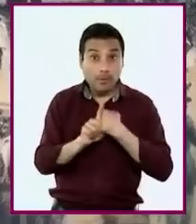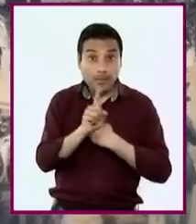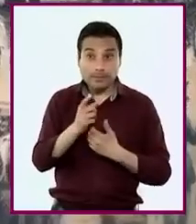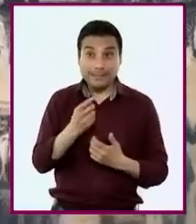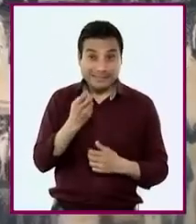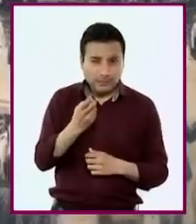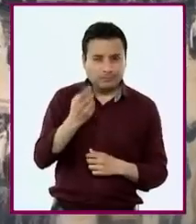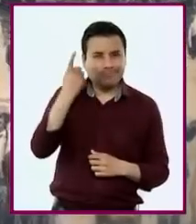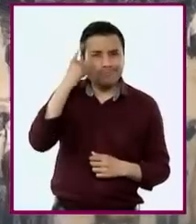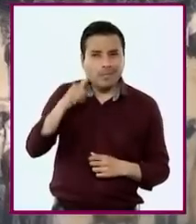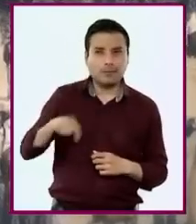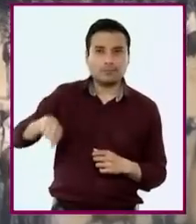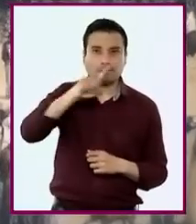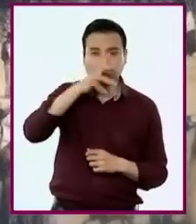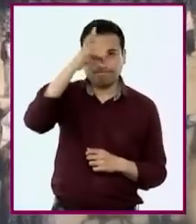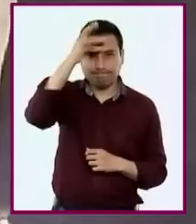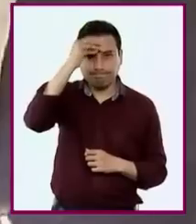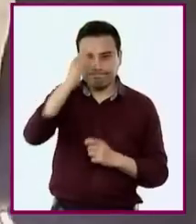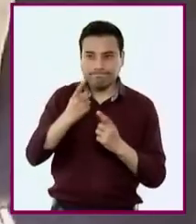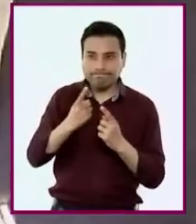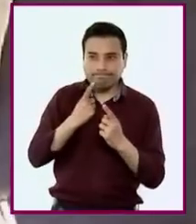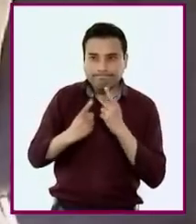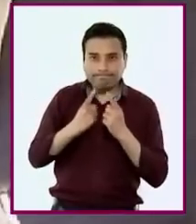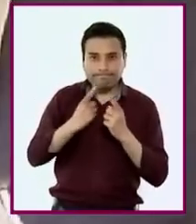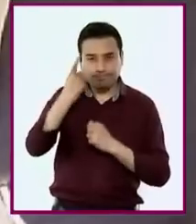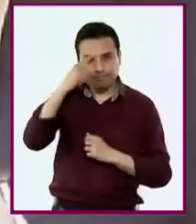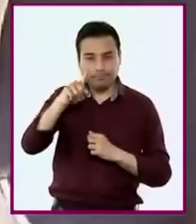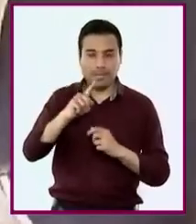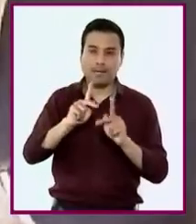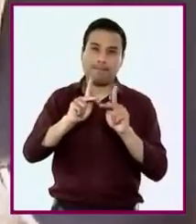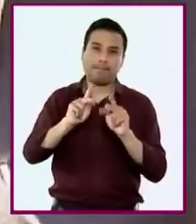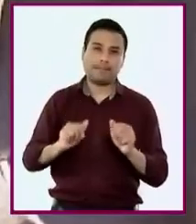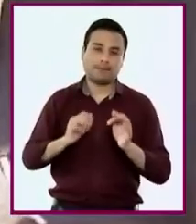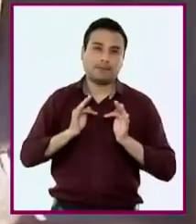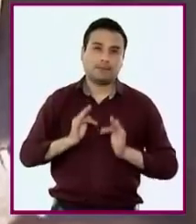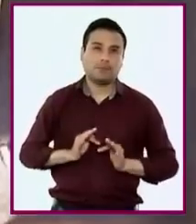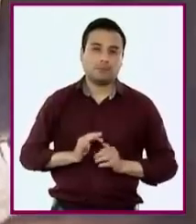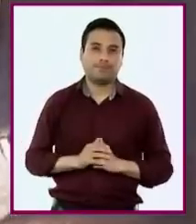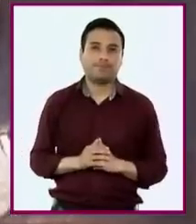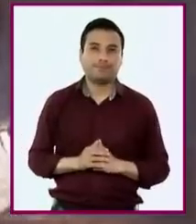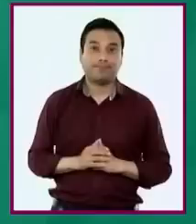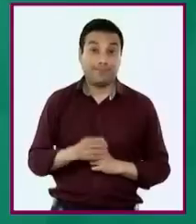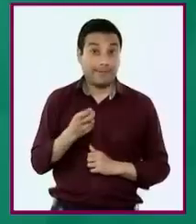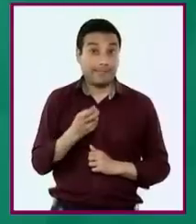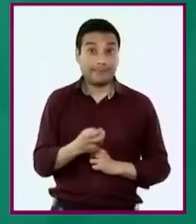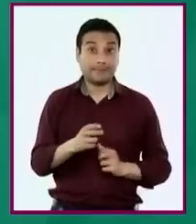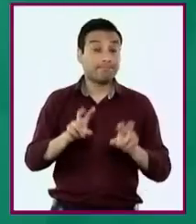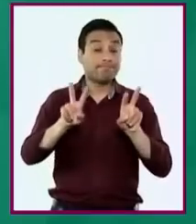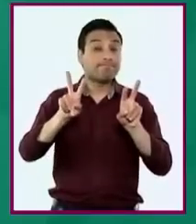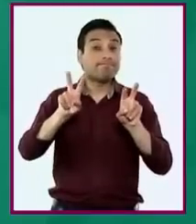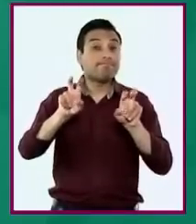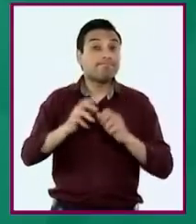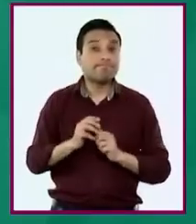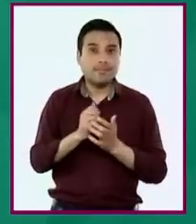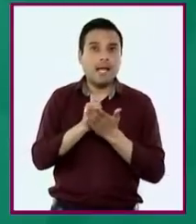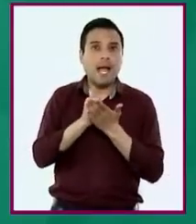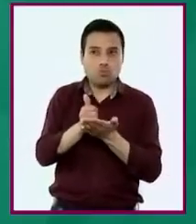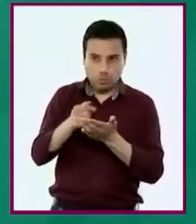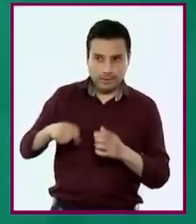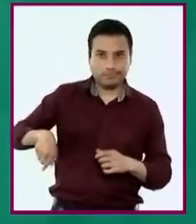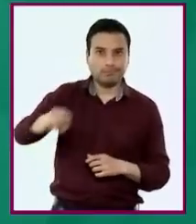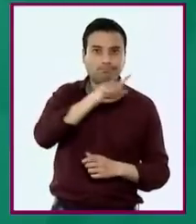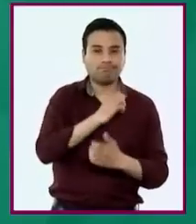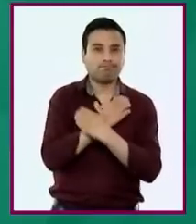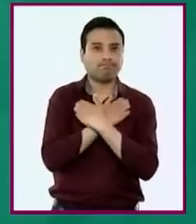del diálogo, la negociación y la mediación en favor de una cultura de paz. Este campo contribuirá a la